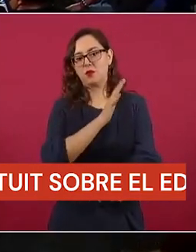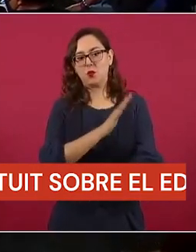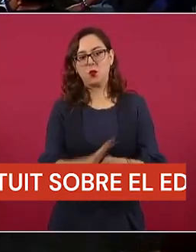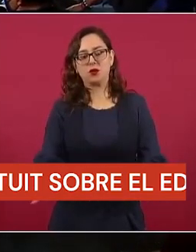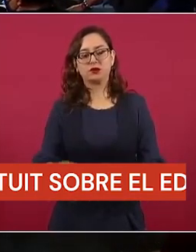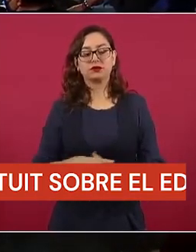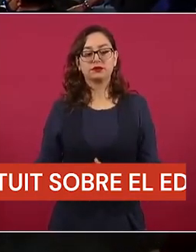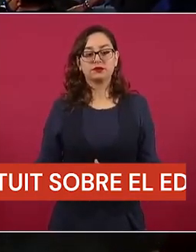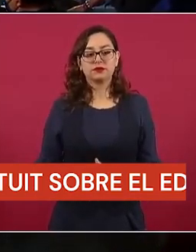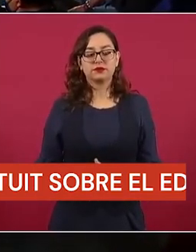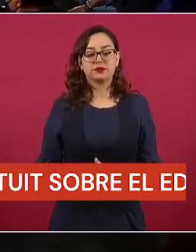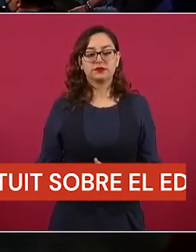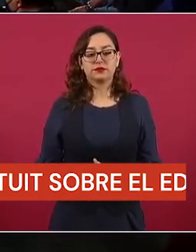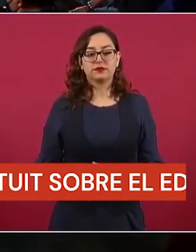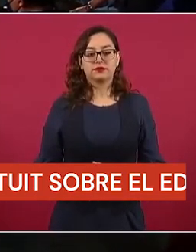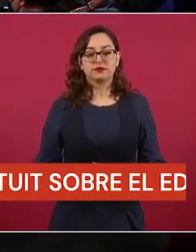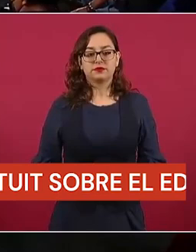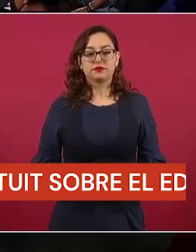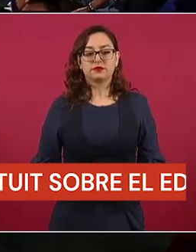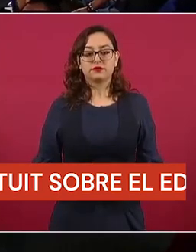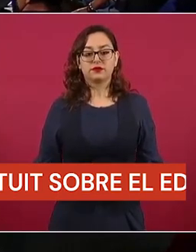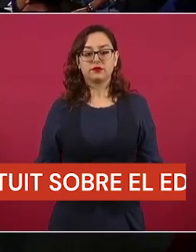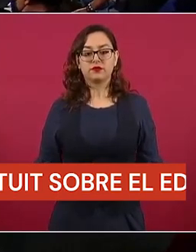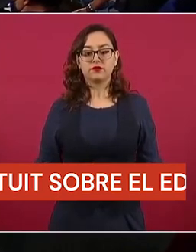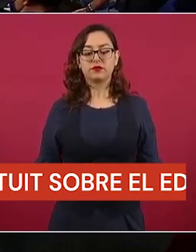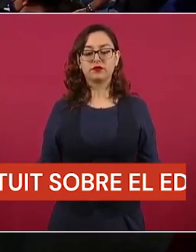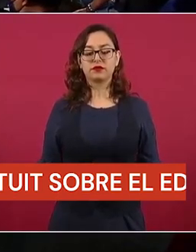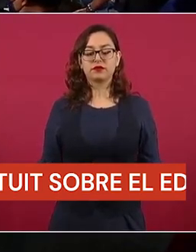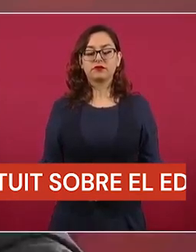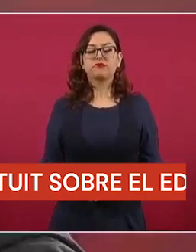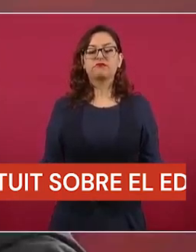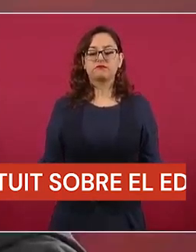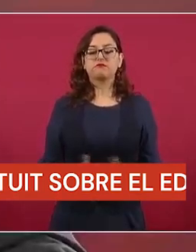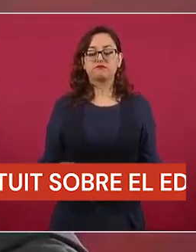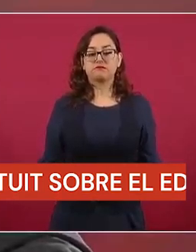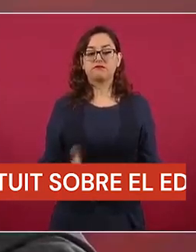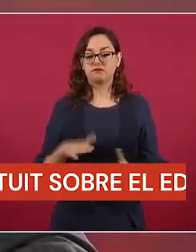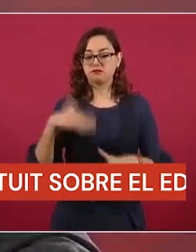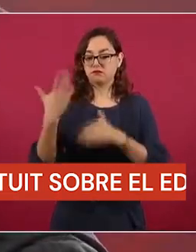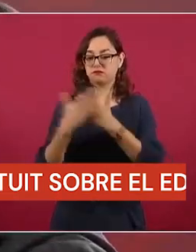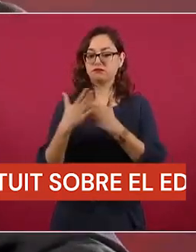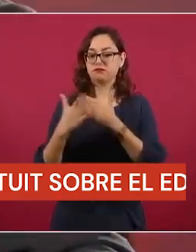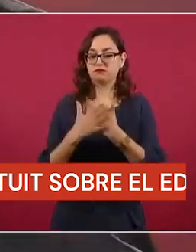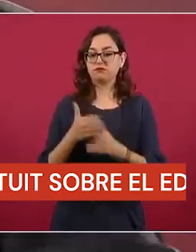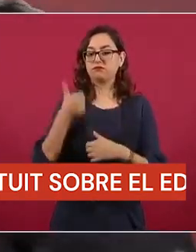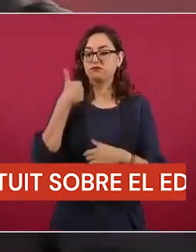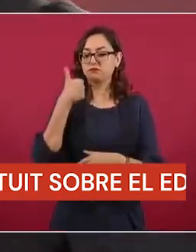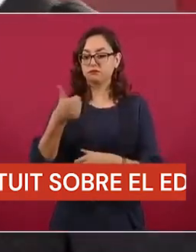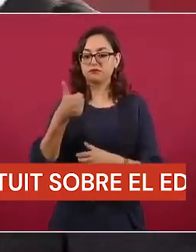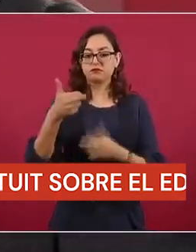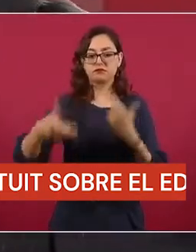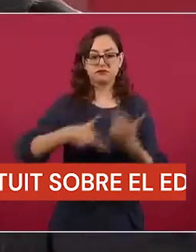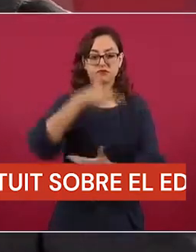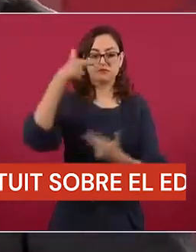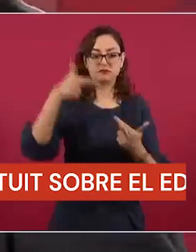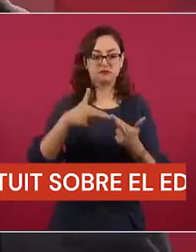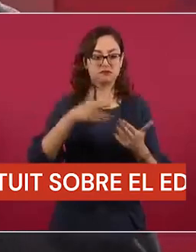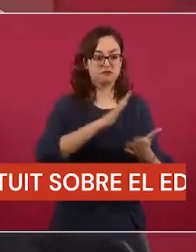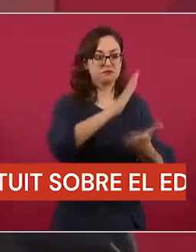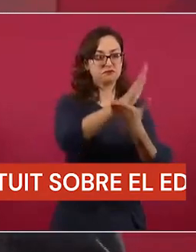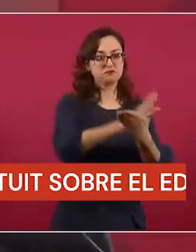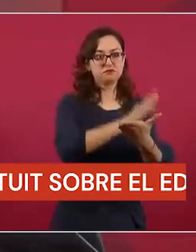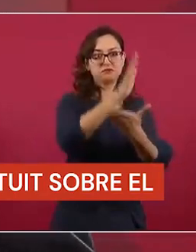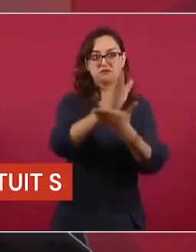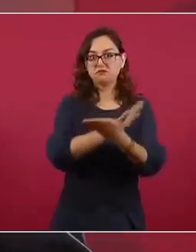Entonces, voy a hacer ese recorrido, me voy a reunir con todos, ya tenemos el plan, tenemos